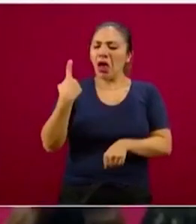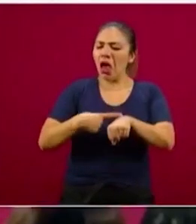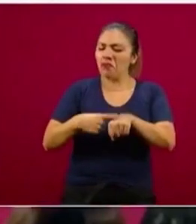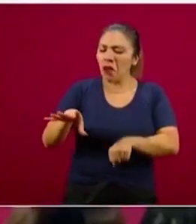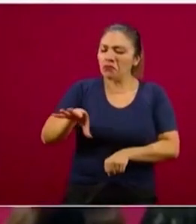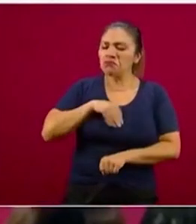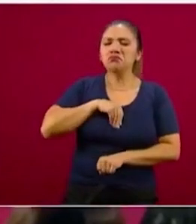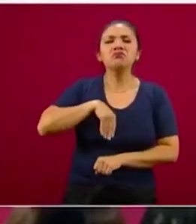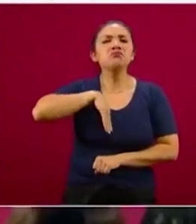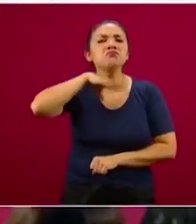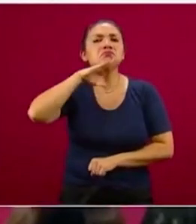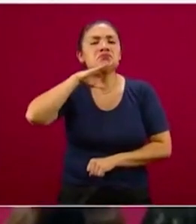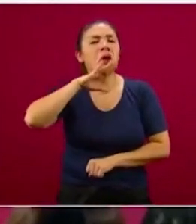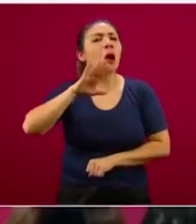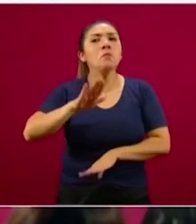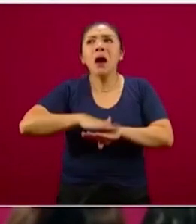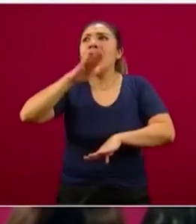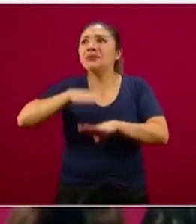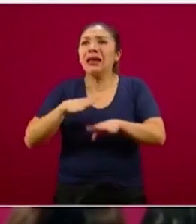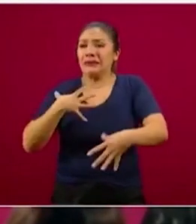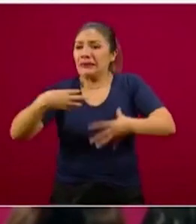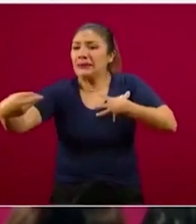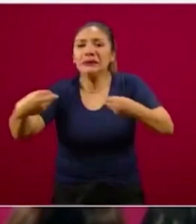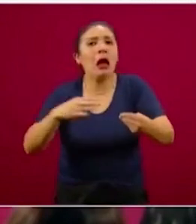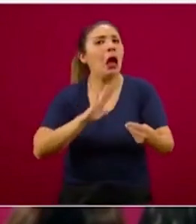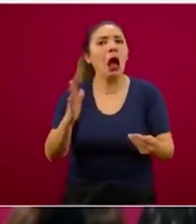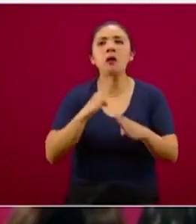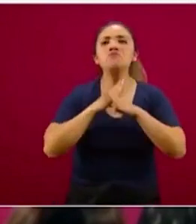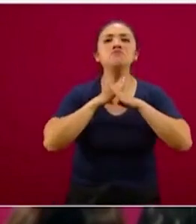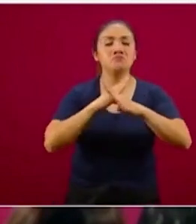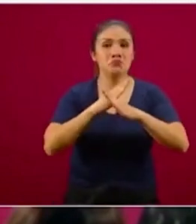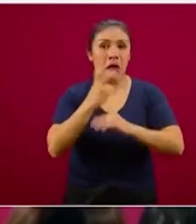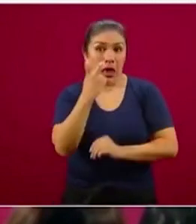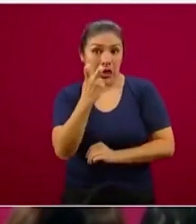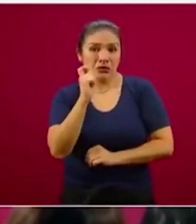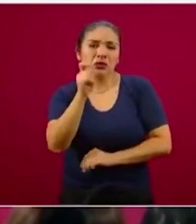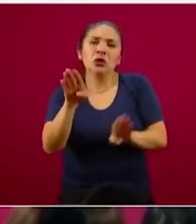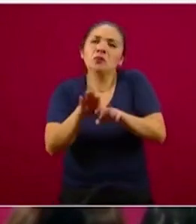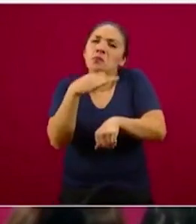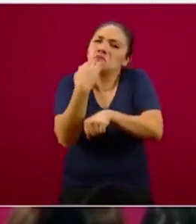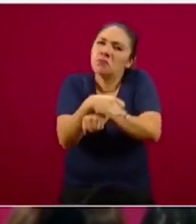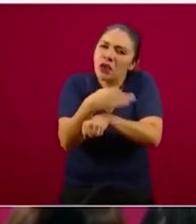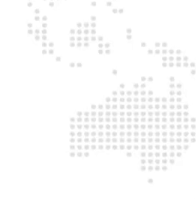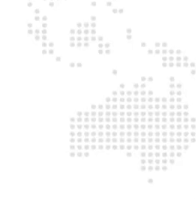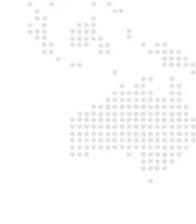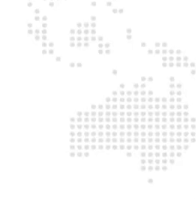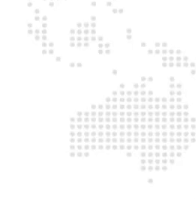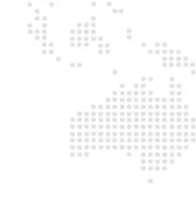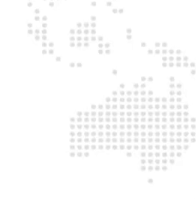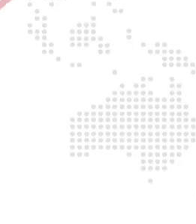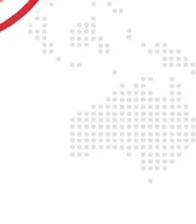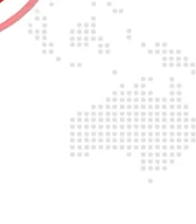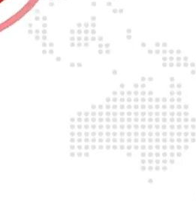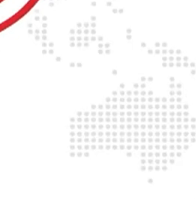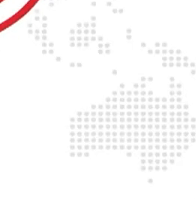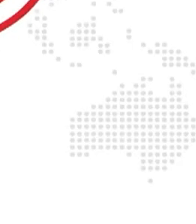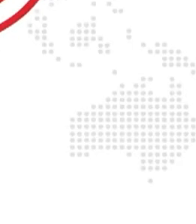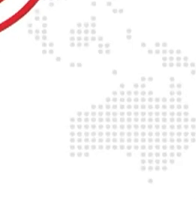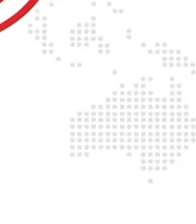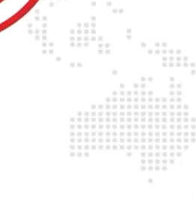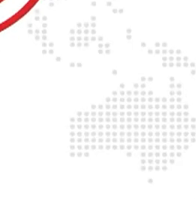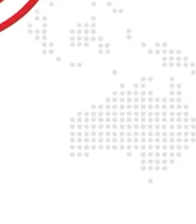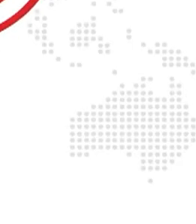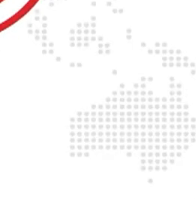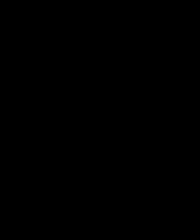entonces ya no hay oportunidades de contagio. Esto puede ser, insisto, temporal y puede ser local. ¡Gracias!